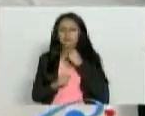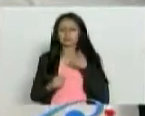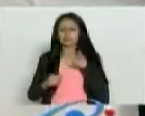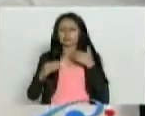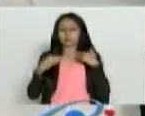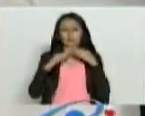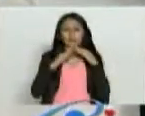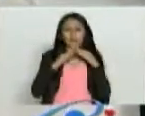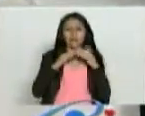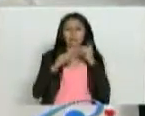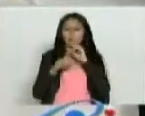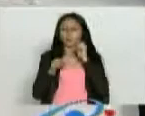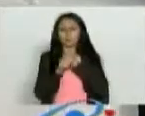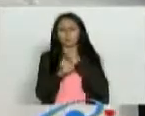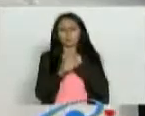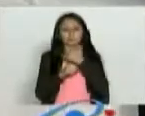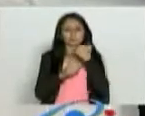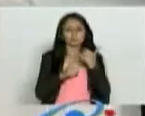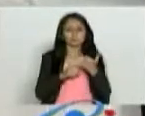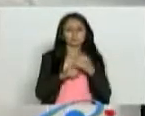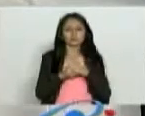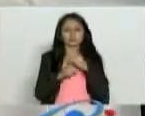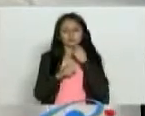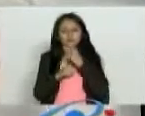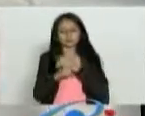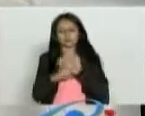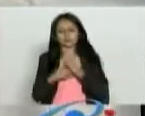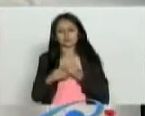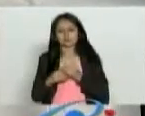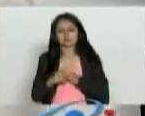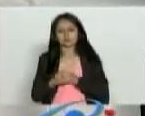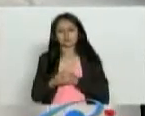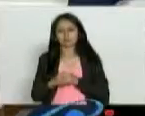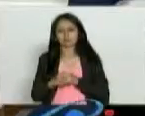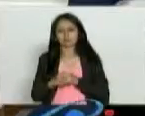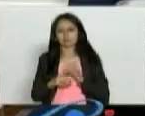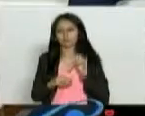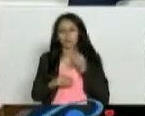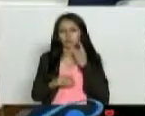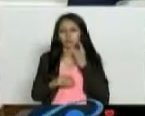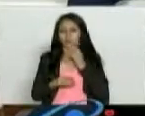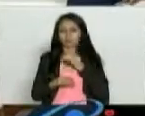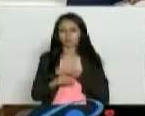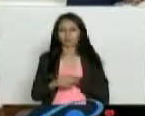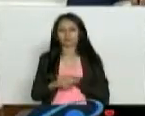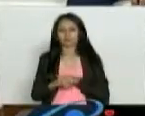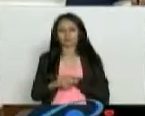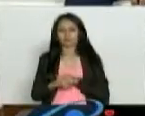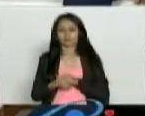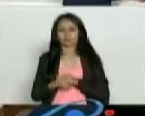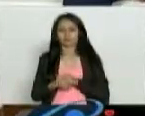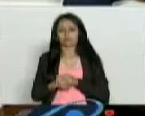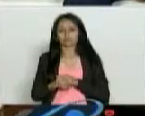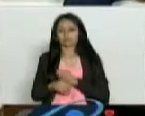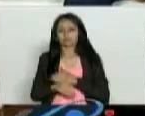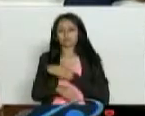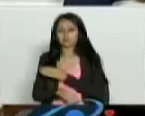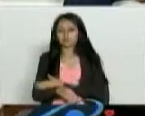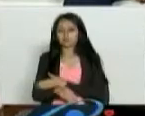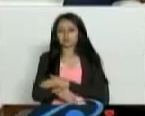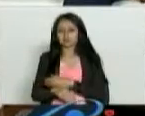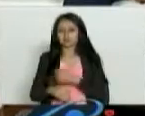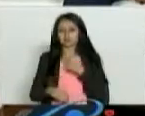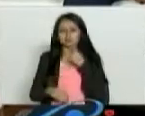en tal casa o trabajo en tal empresa. Entonces, uno dice, bueno... Y la rinitis es una alergia a algo. A algo, claro, a algo. Lo pasa es que antes nos traían